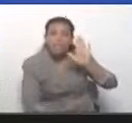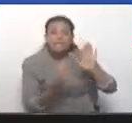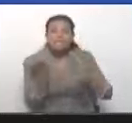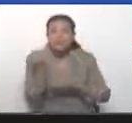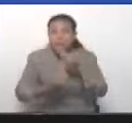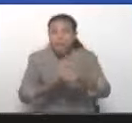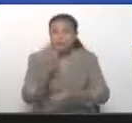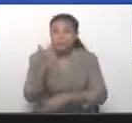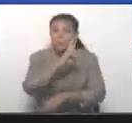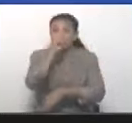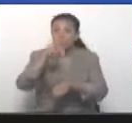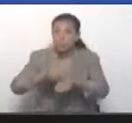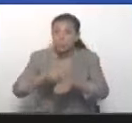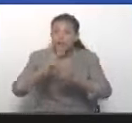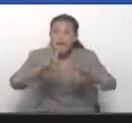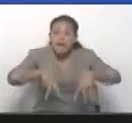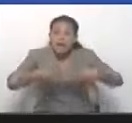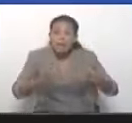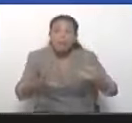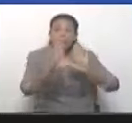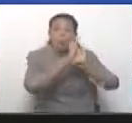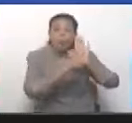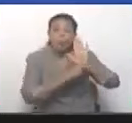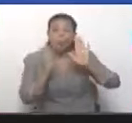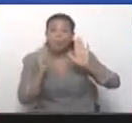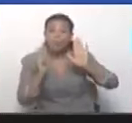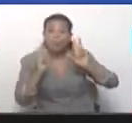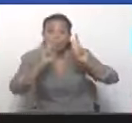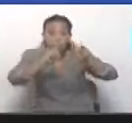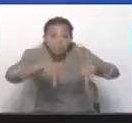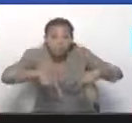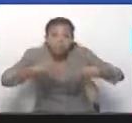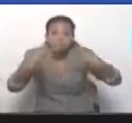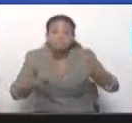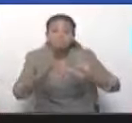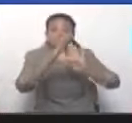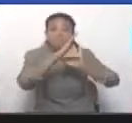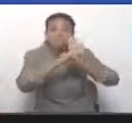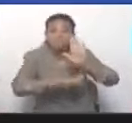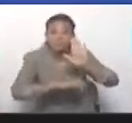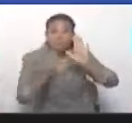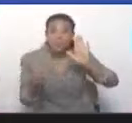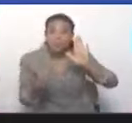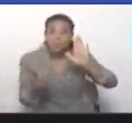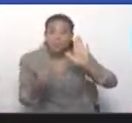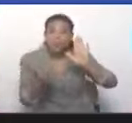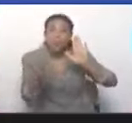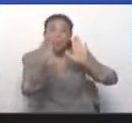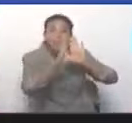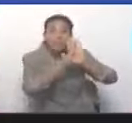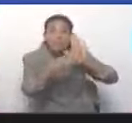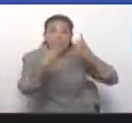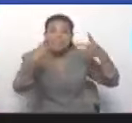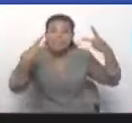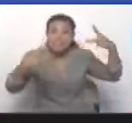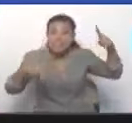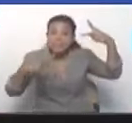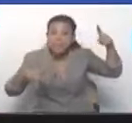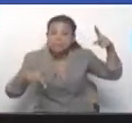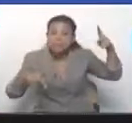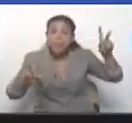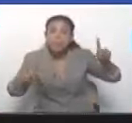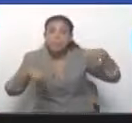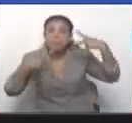Constituyente. Primera vez en la historia de Venezuela que una constituyente hizo un texto que se consultó.